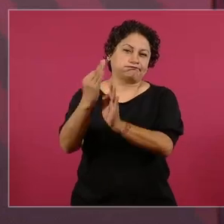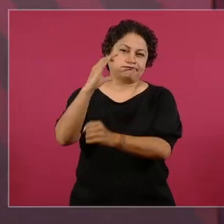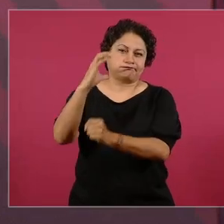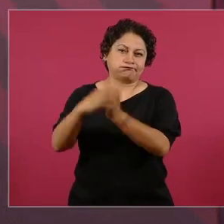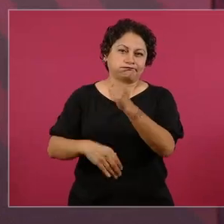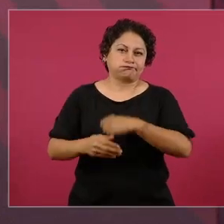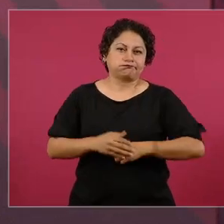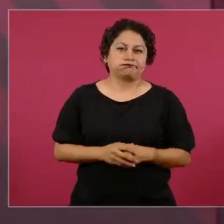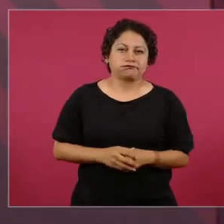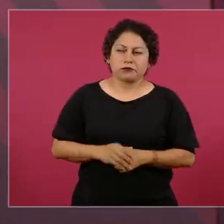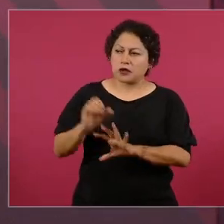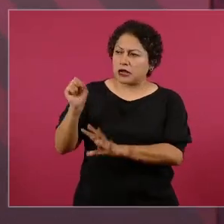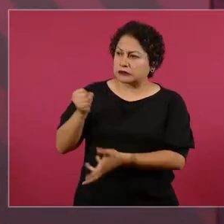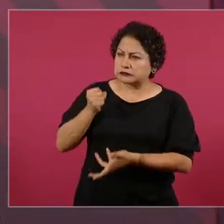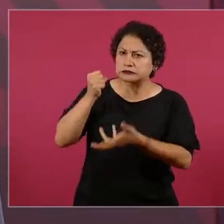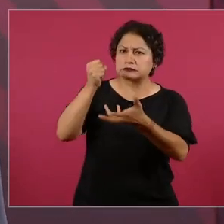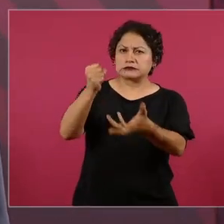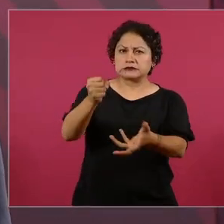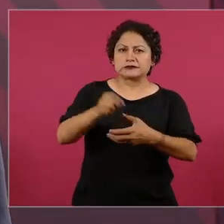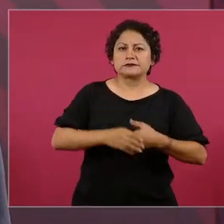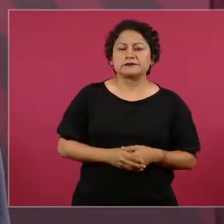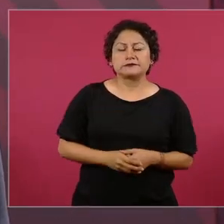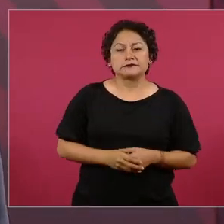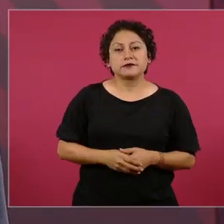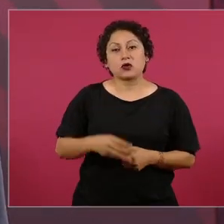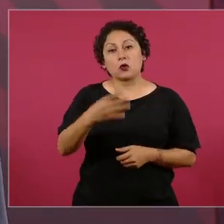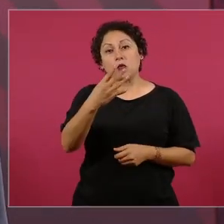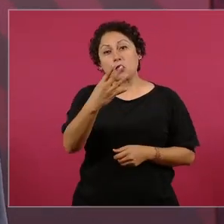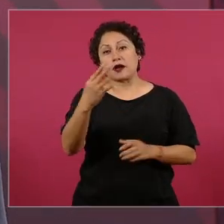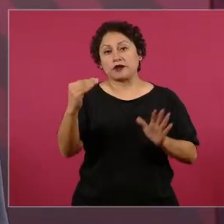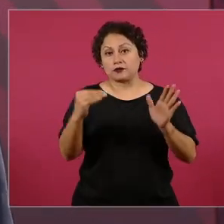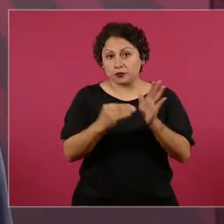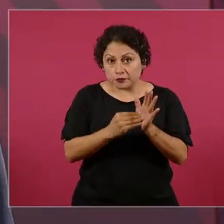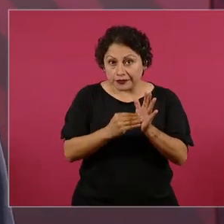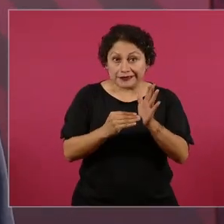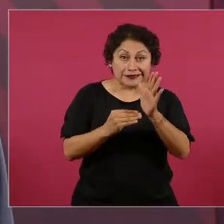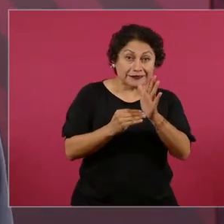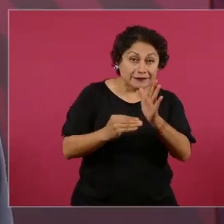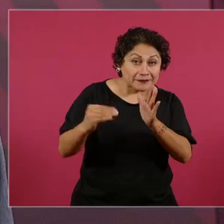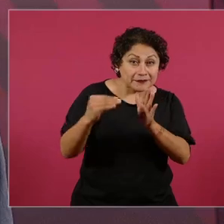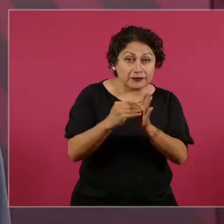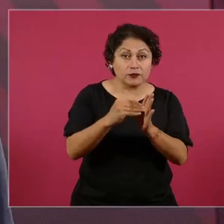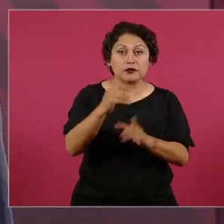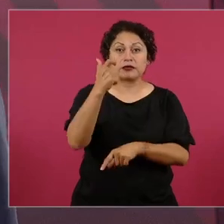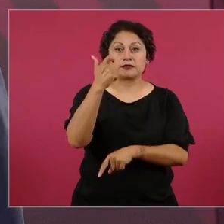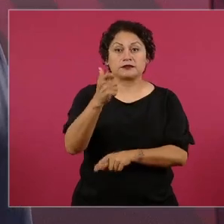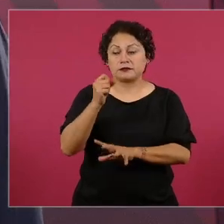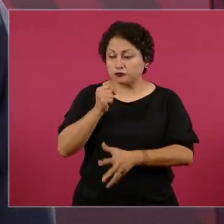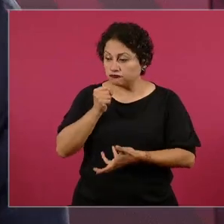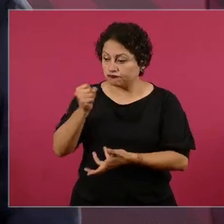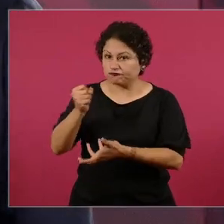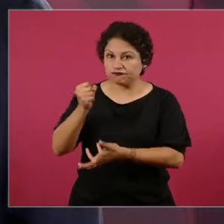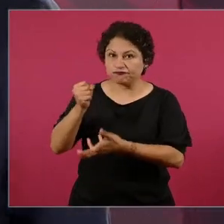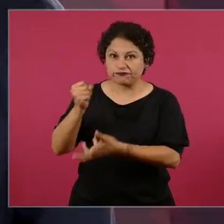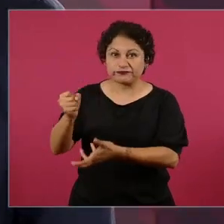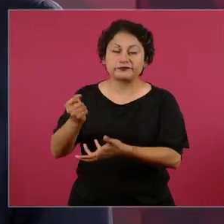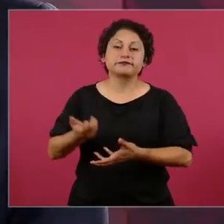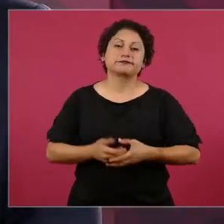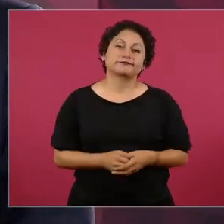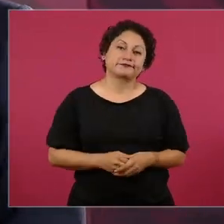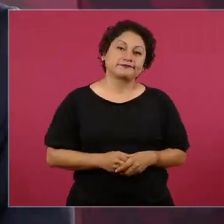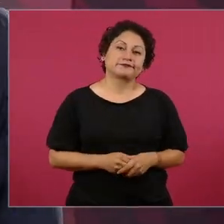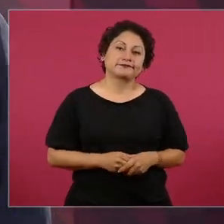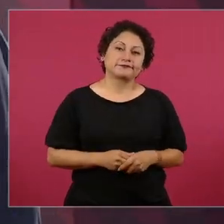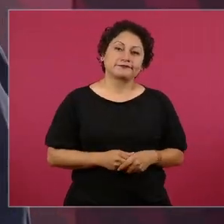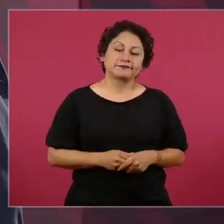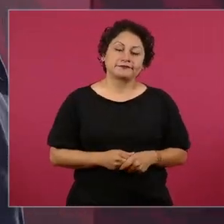ya entre obra y equipamiento? De cuatro mil millones de pesos. Bueno, hasta